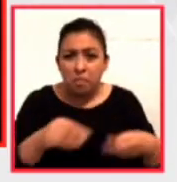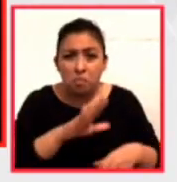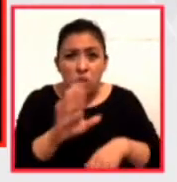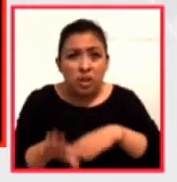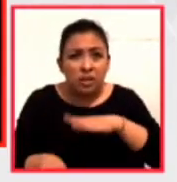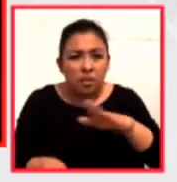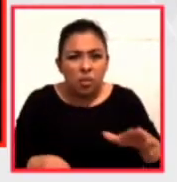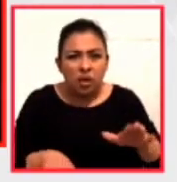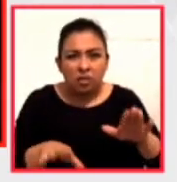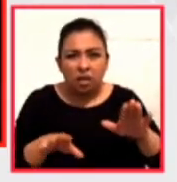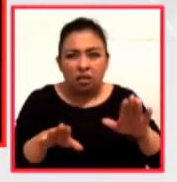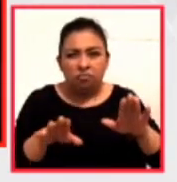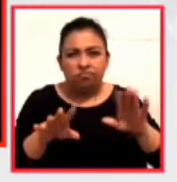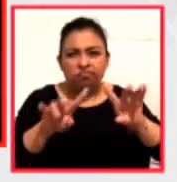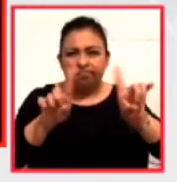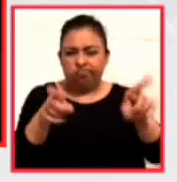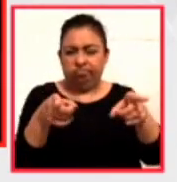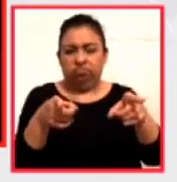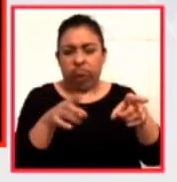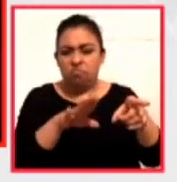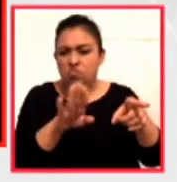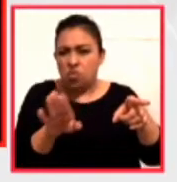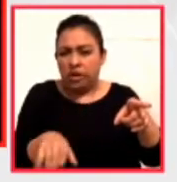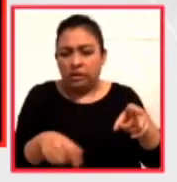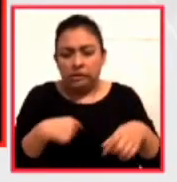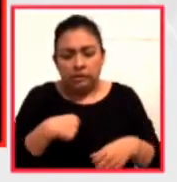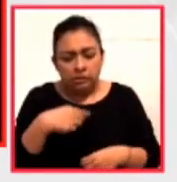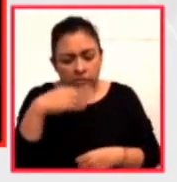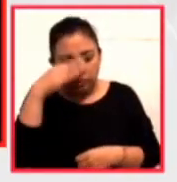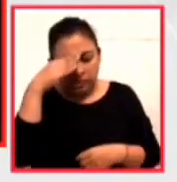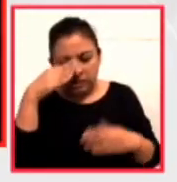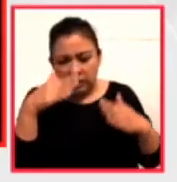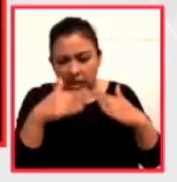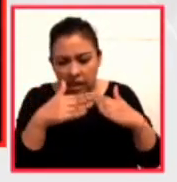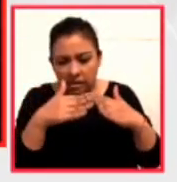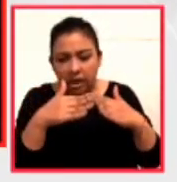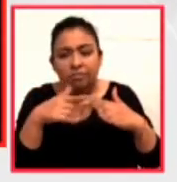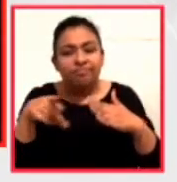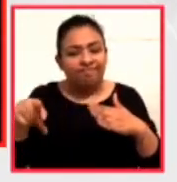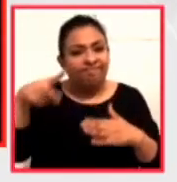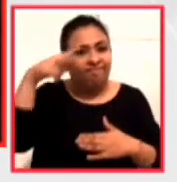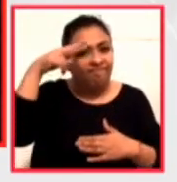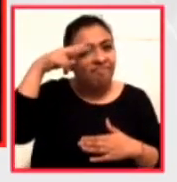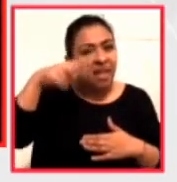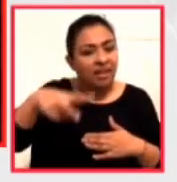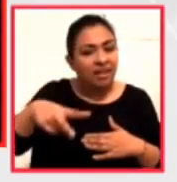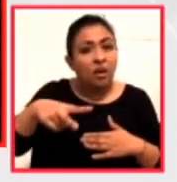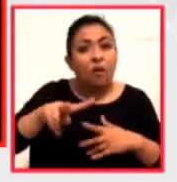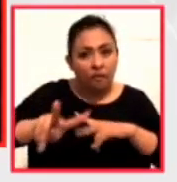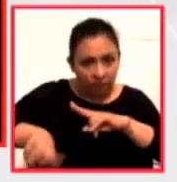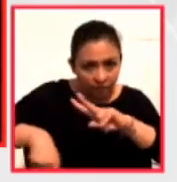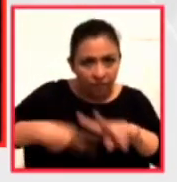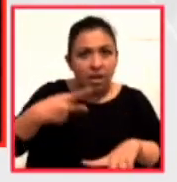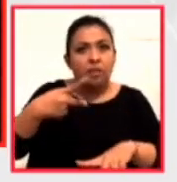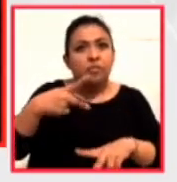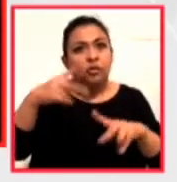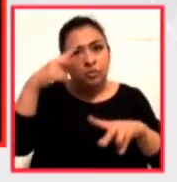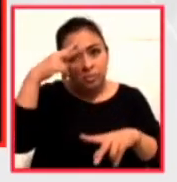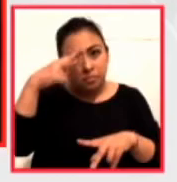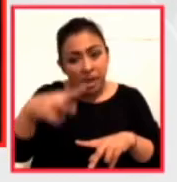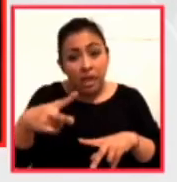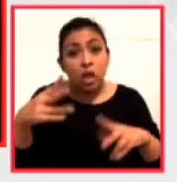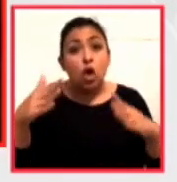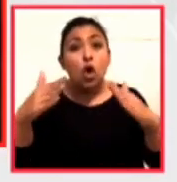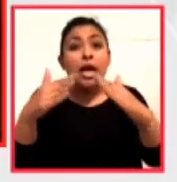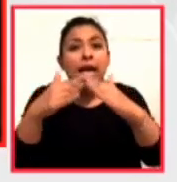paréntesis, cada vez que pienso casa, digo México, regresemos a México, a la casa